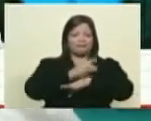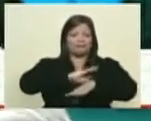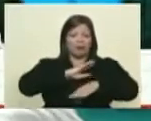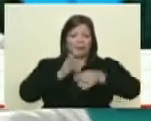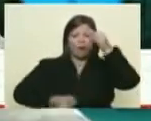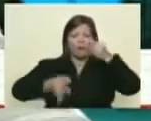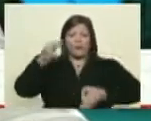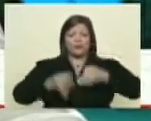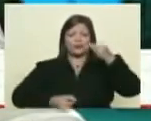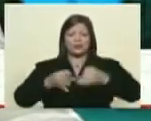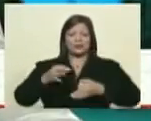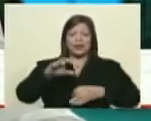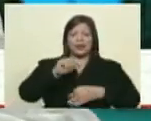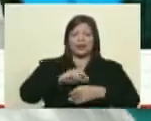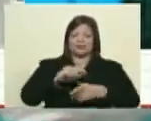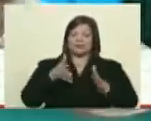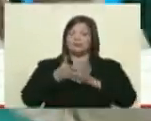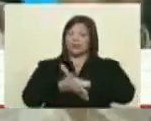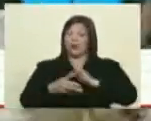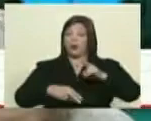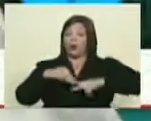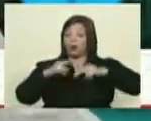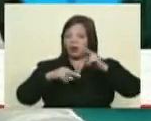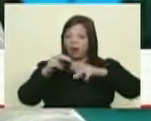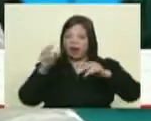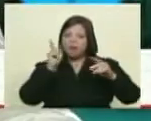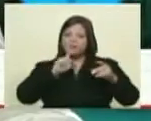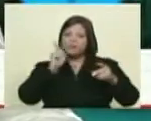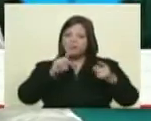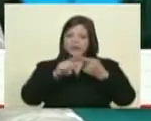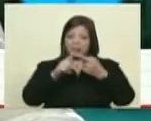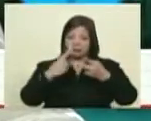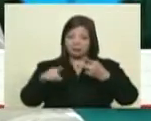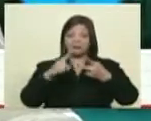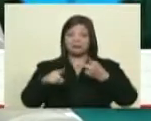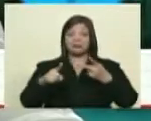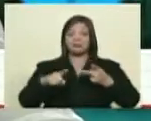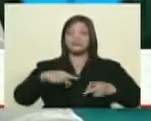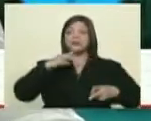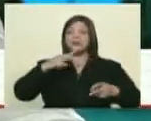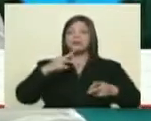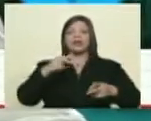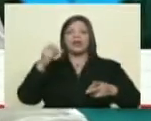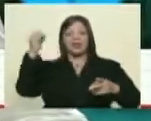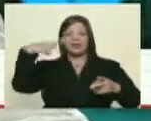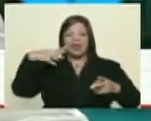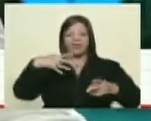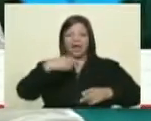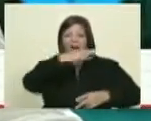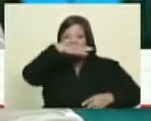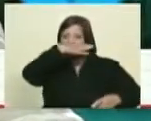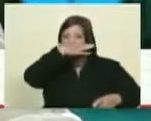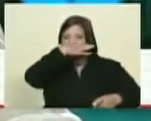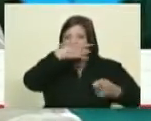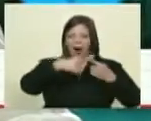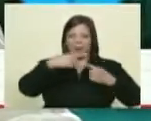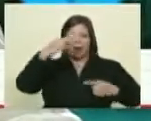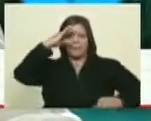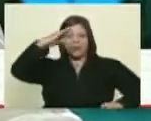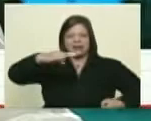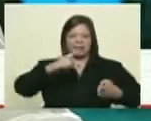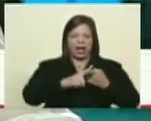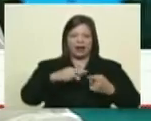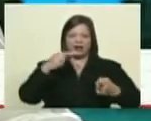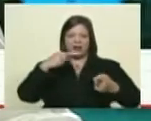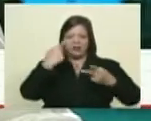Justicia y de la DEA, en torno a la construcción de esa falacia a la cual llaman Cártel de los Soles, en la que han incriminado a una gran cantidad de